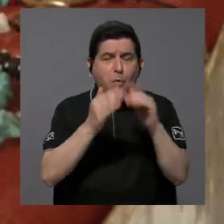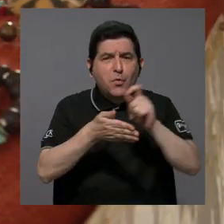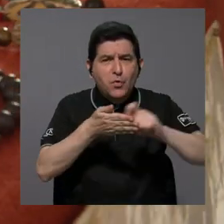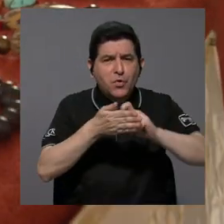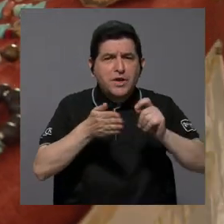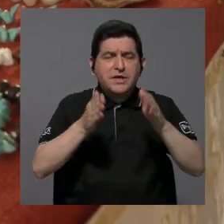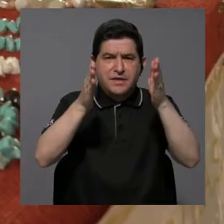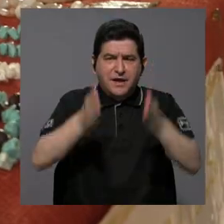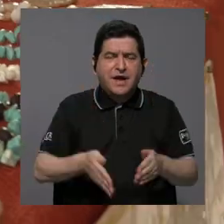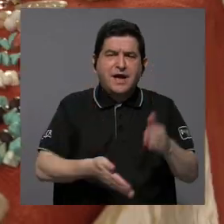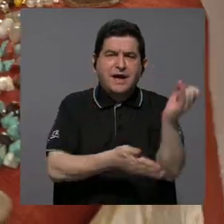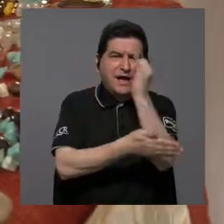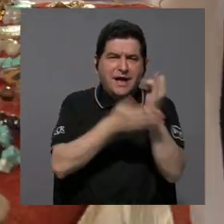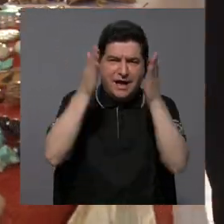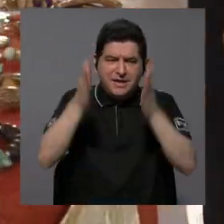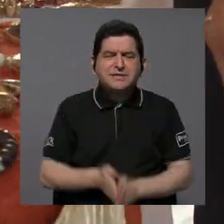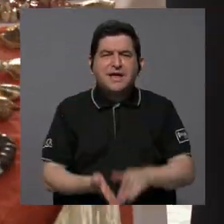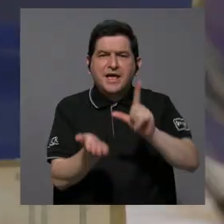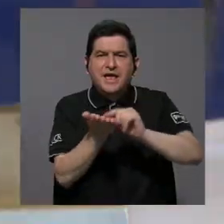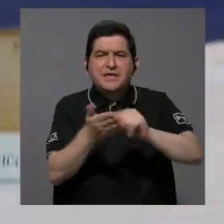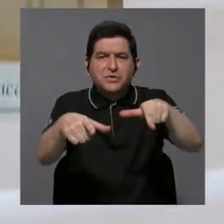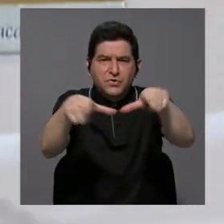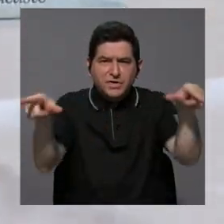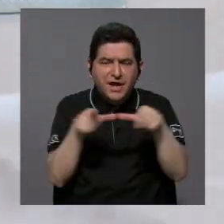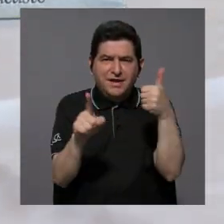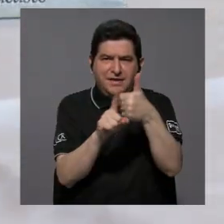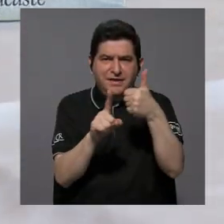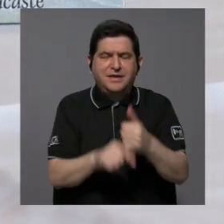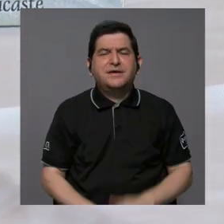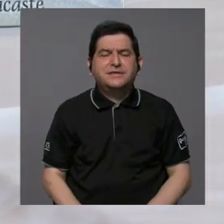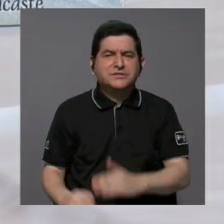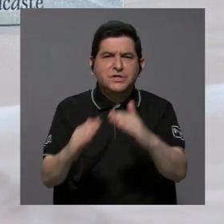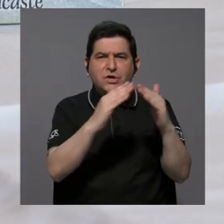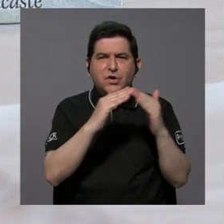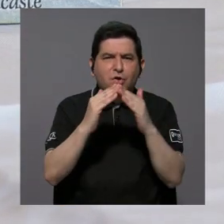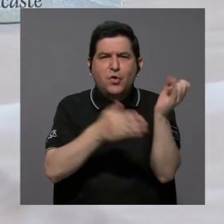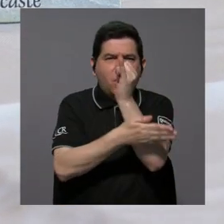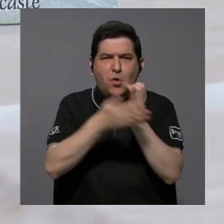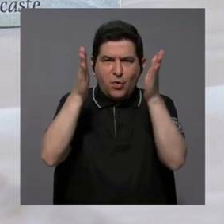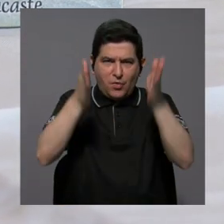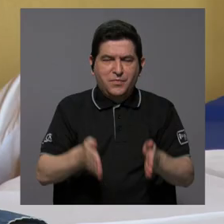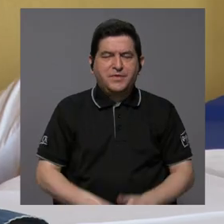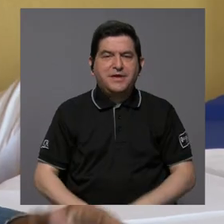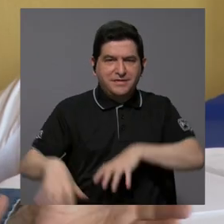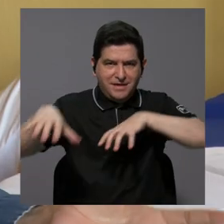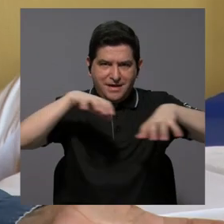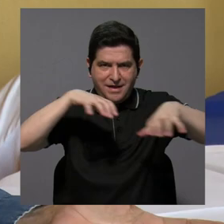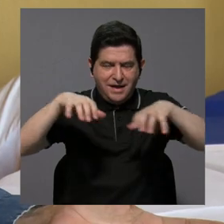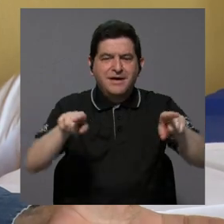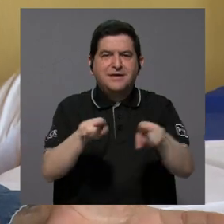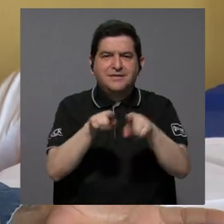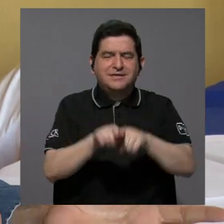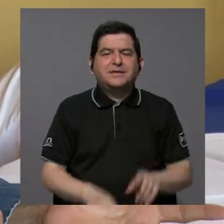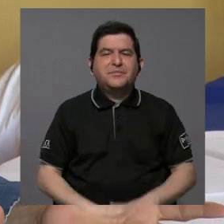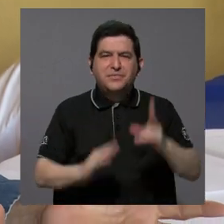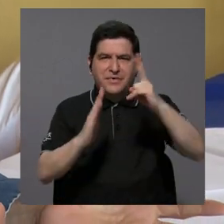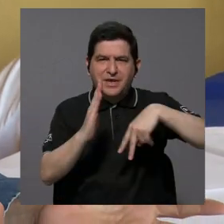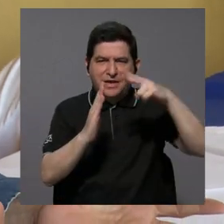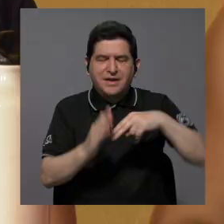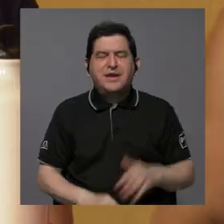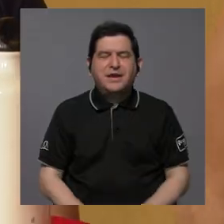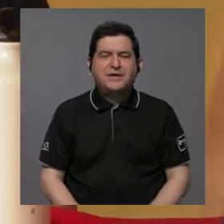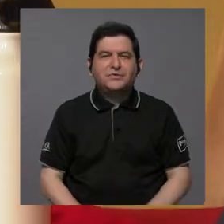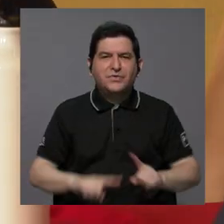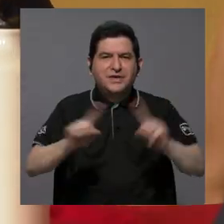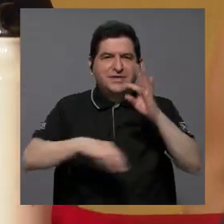de artistas, con editoriales de la región, con comunidades de artistas. La actividad también ofreció lecturas de prosa